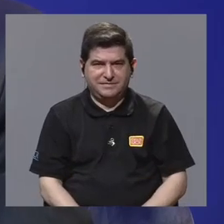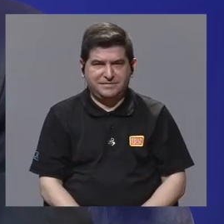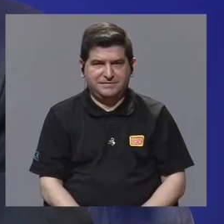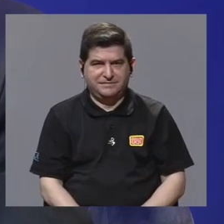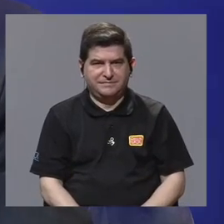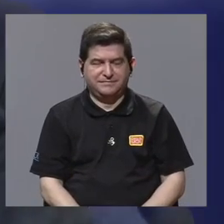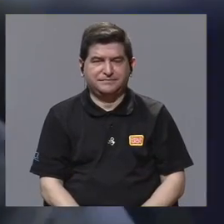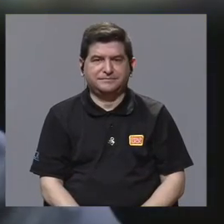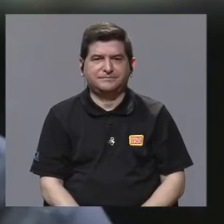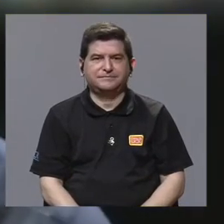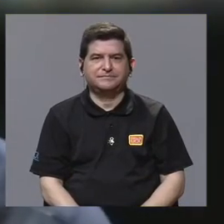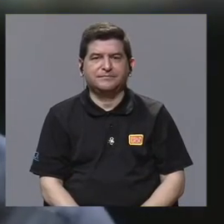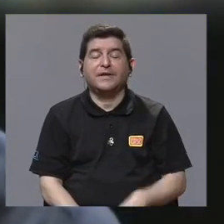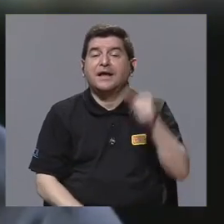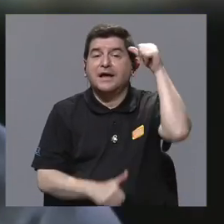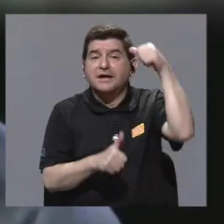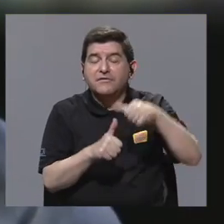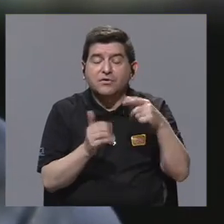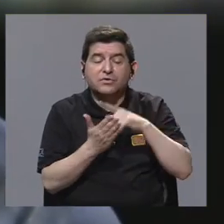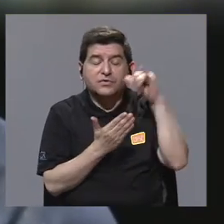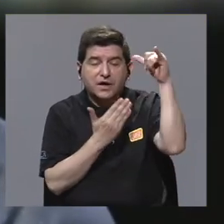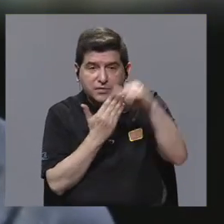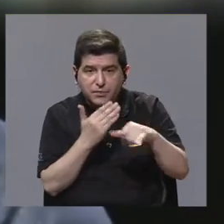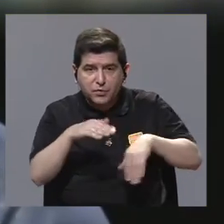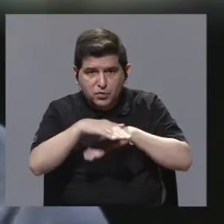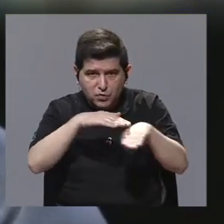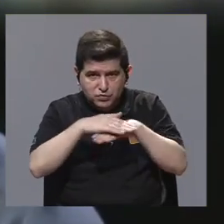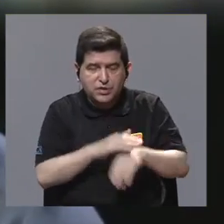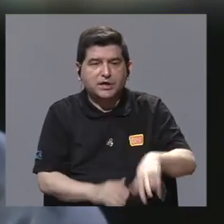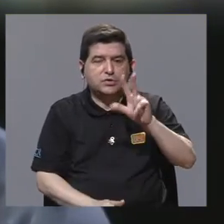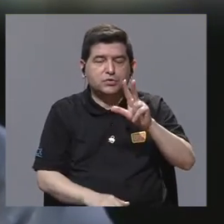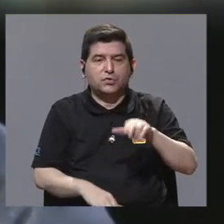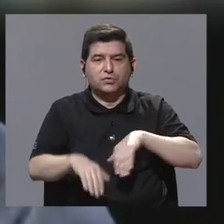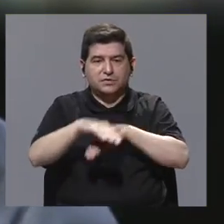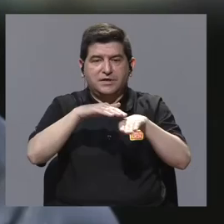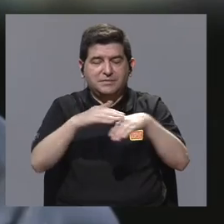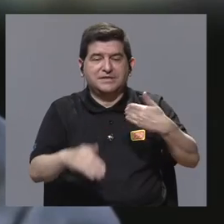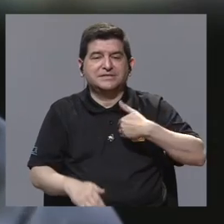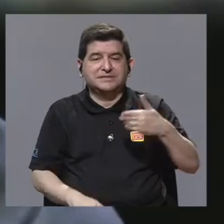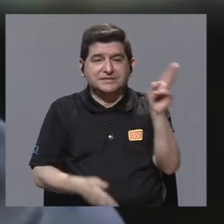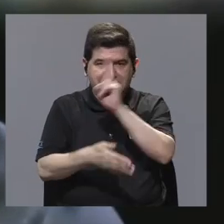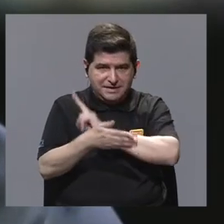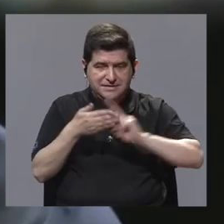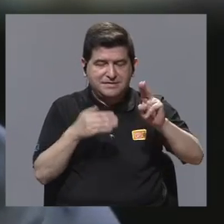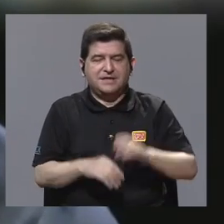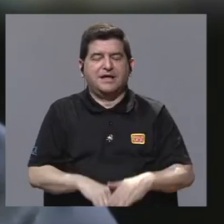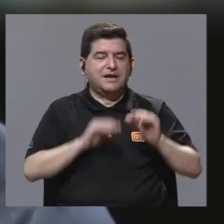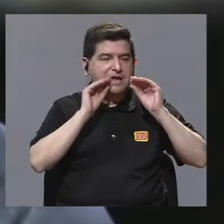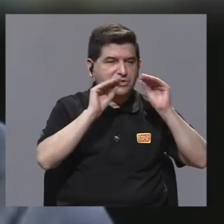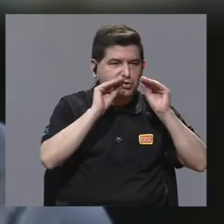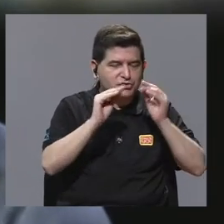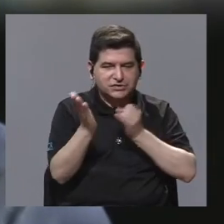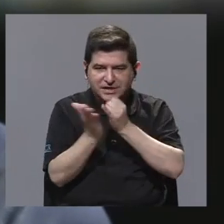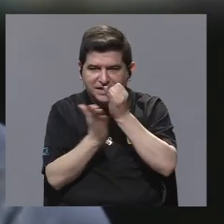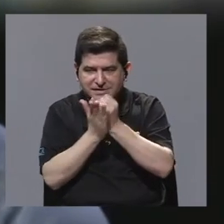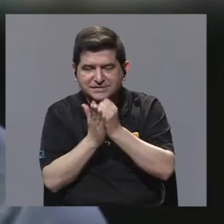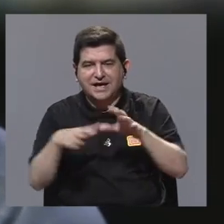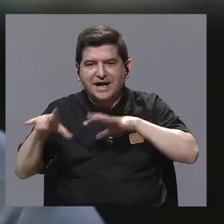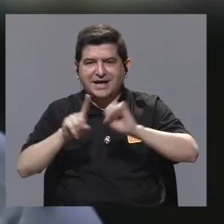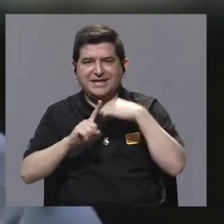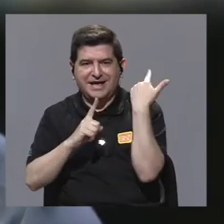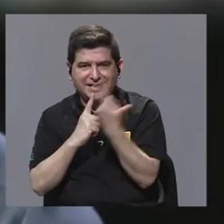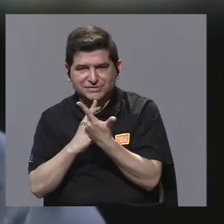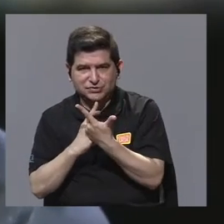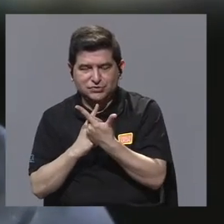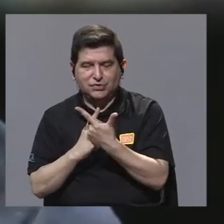Rápidamente, recordemos que el proyecto está basado en los tres pilares de la universidad, que son docencia, investigación y